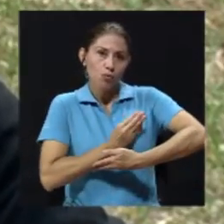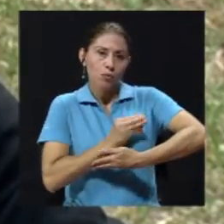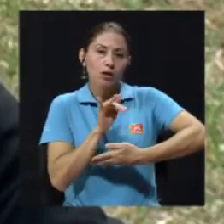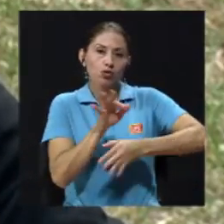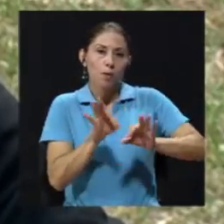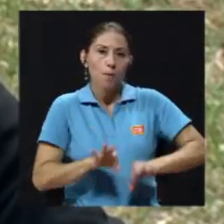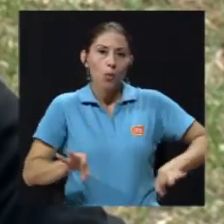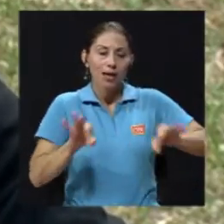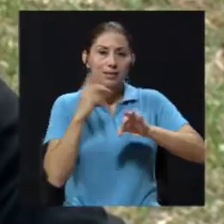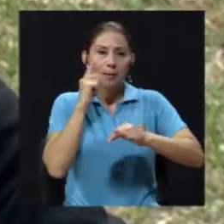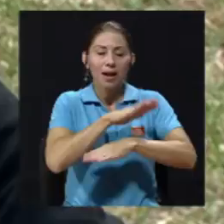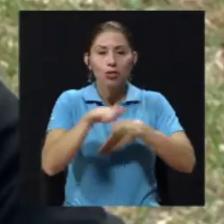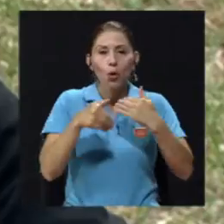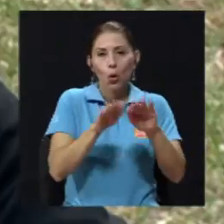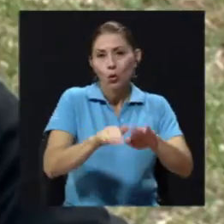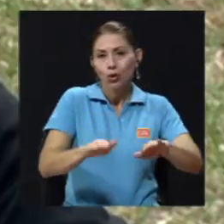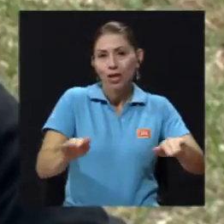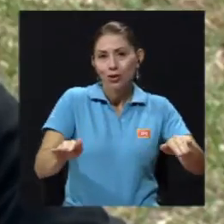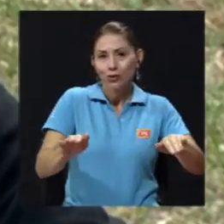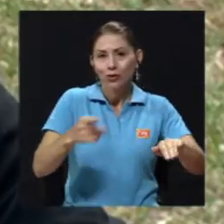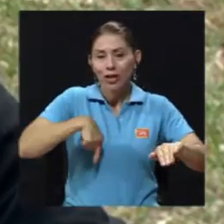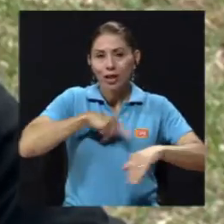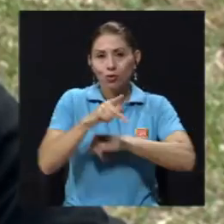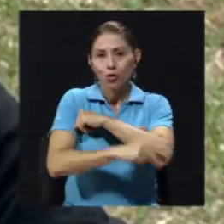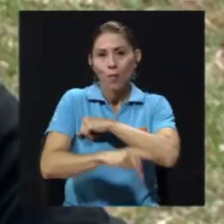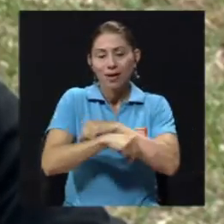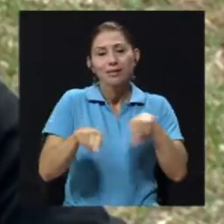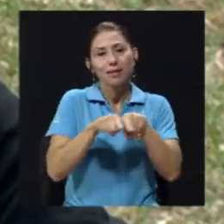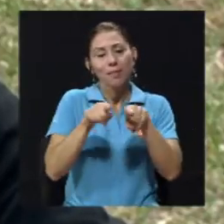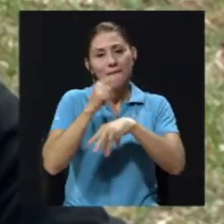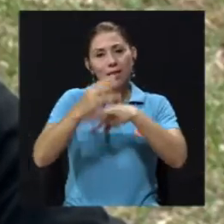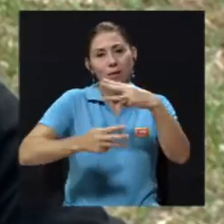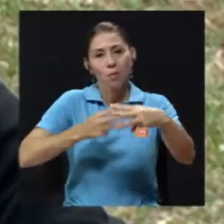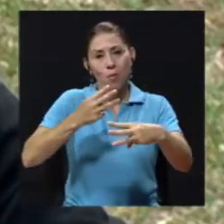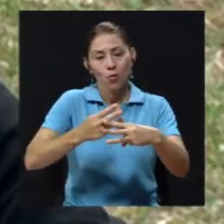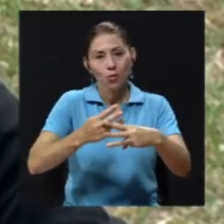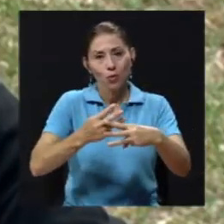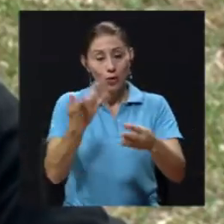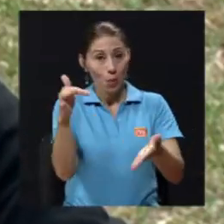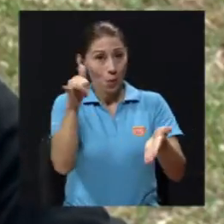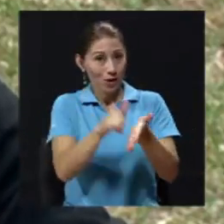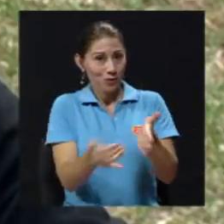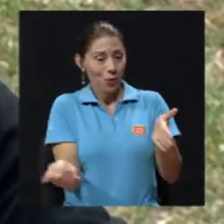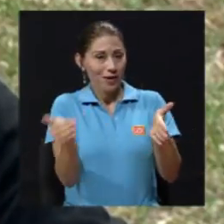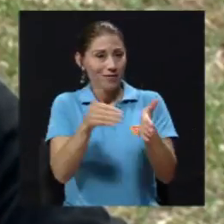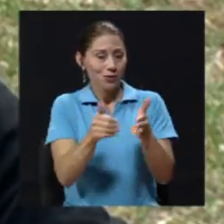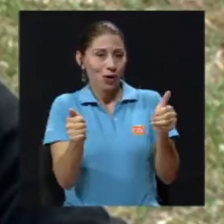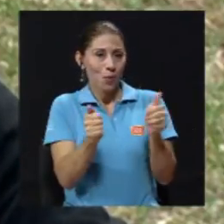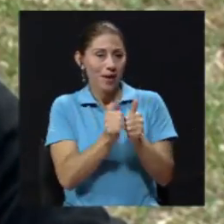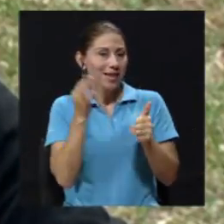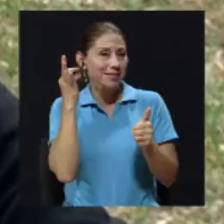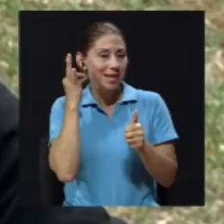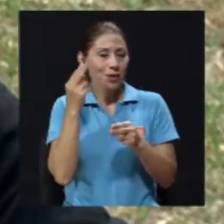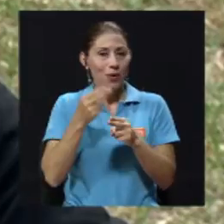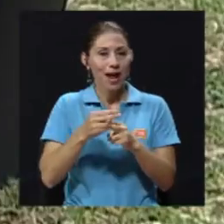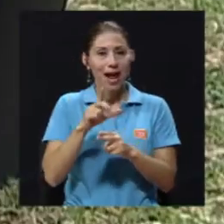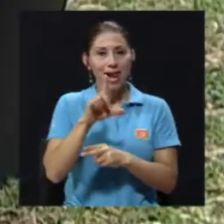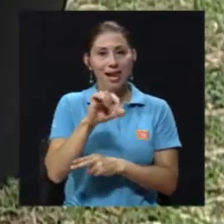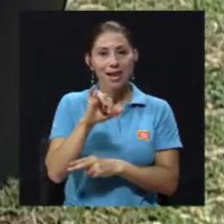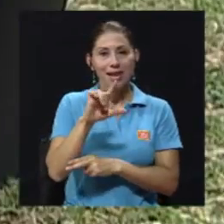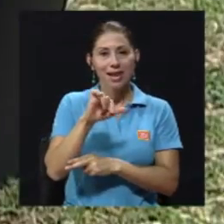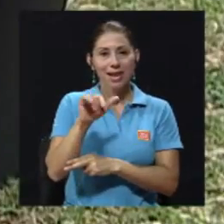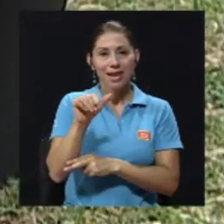de nuestro país y a nivel mundial. Y es por esto que nos acompaña nuevamente la señora Lilian